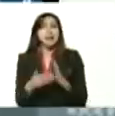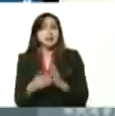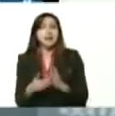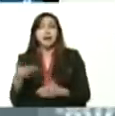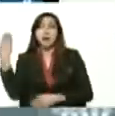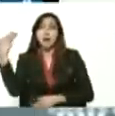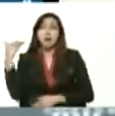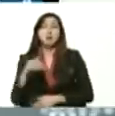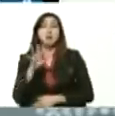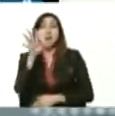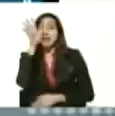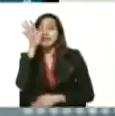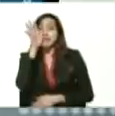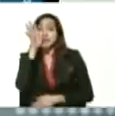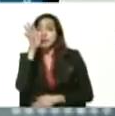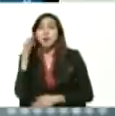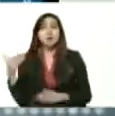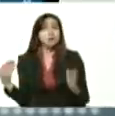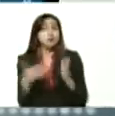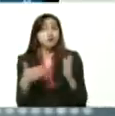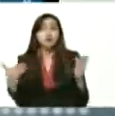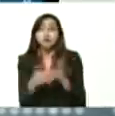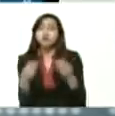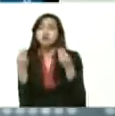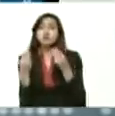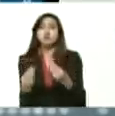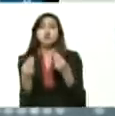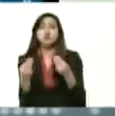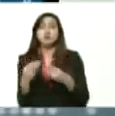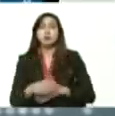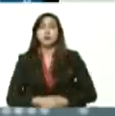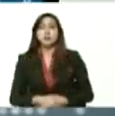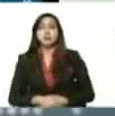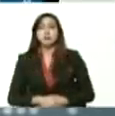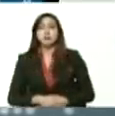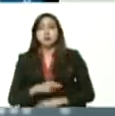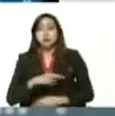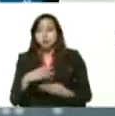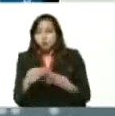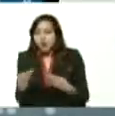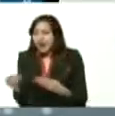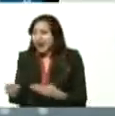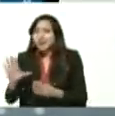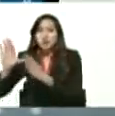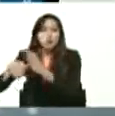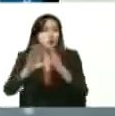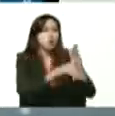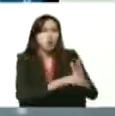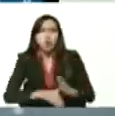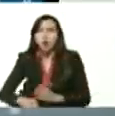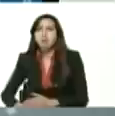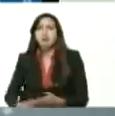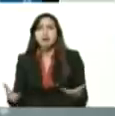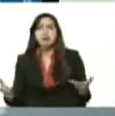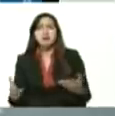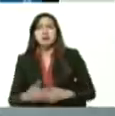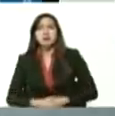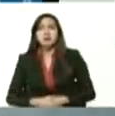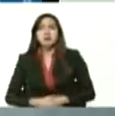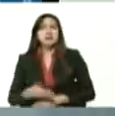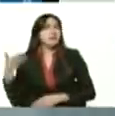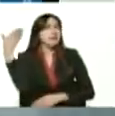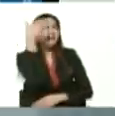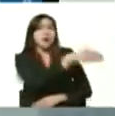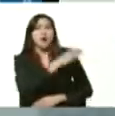hace cinco años de manera brutal. Editamos papel moneda y se lo roban y se llevan el dinero para